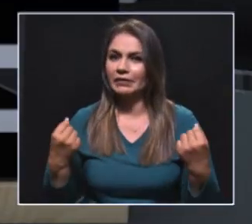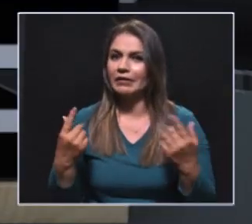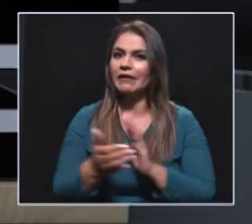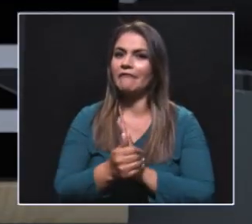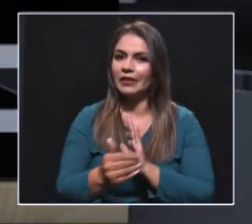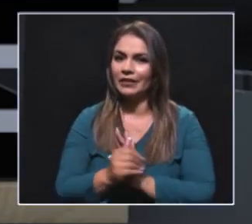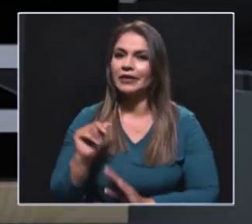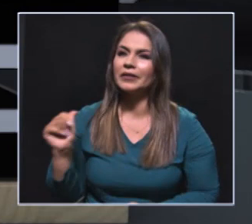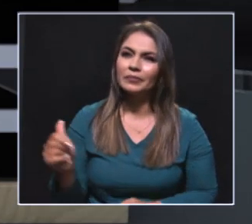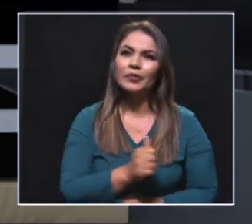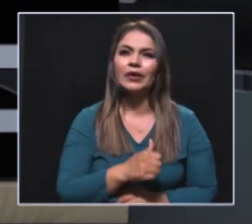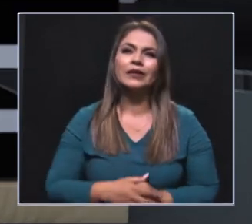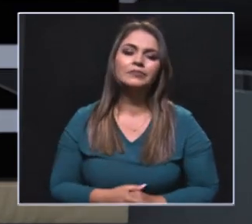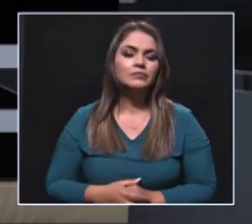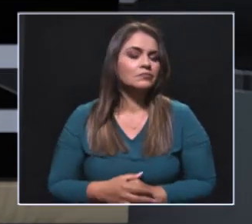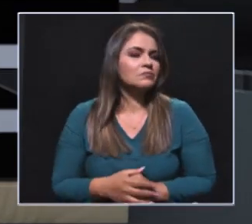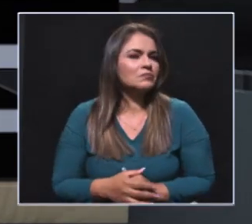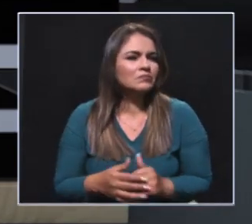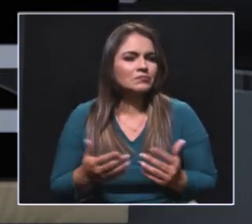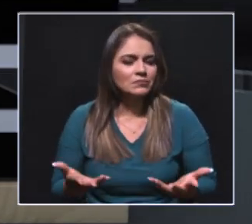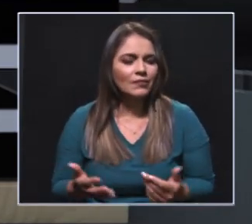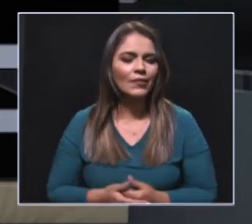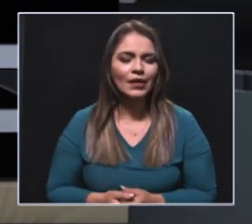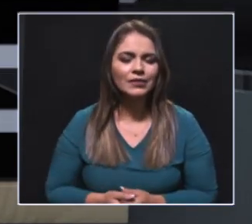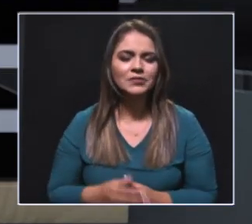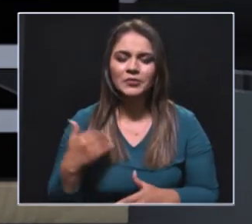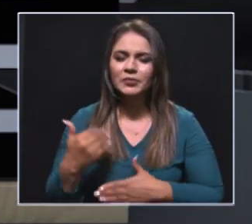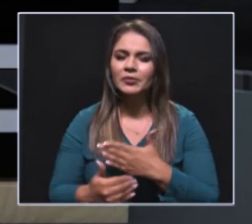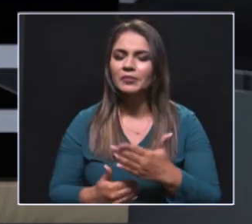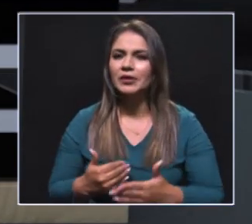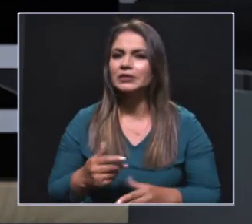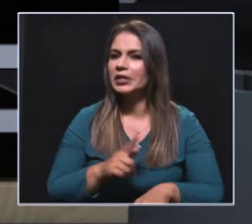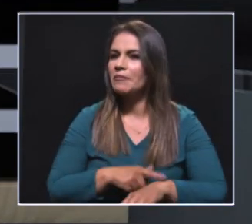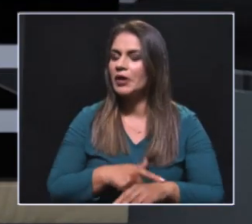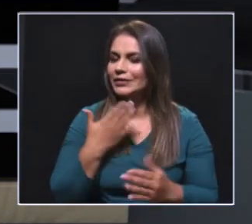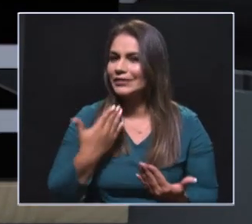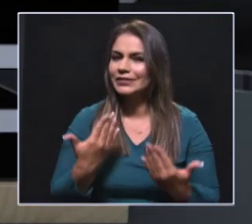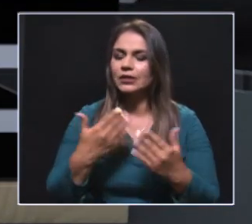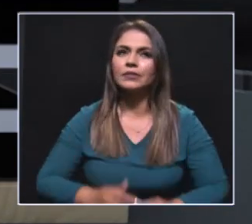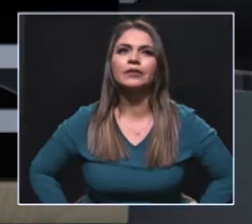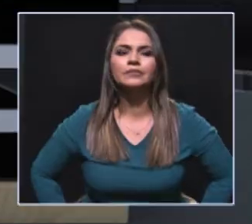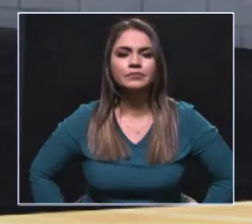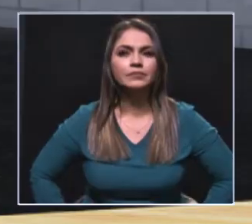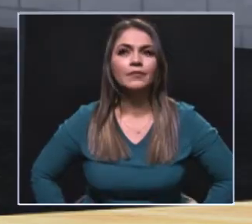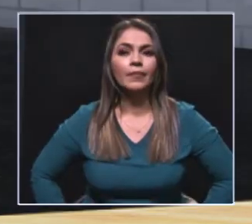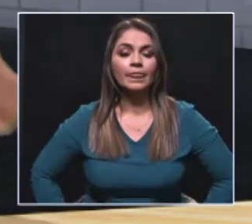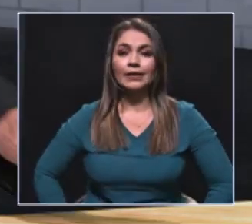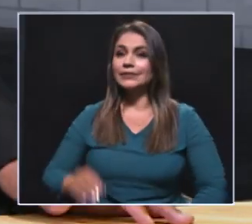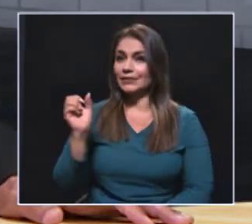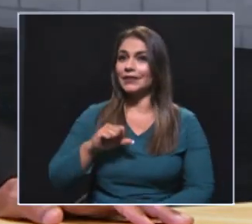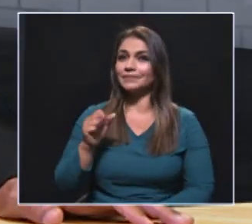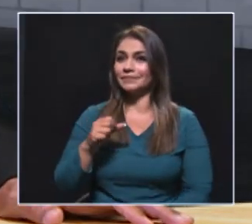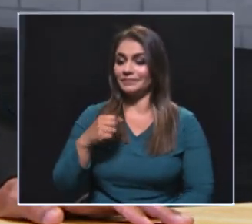de la mujer, que es indiscutible, y que esa presencia va a dar resultados en corto tiempo. Y adicionalmente,